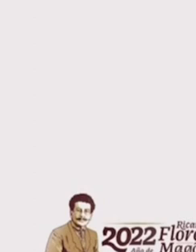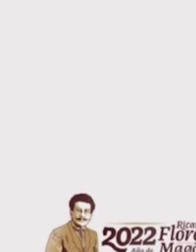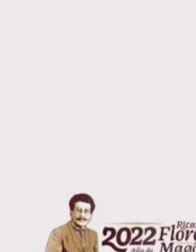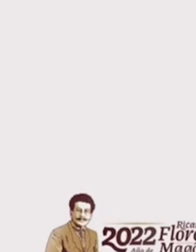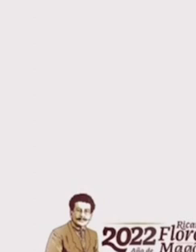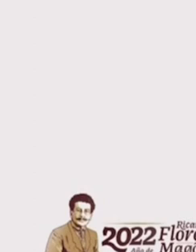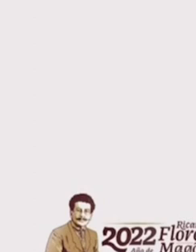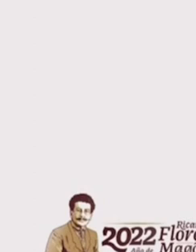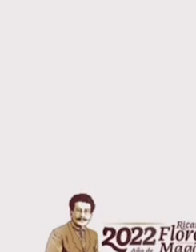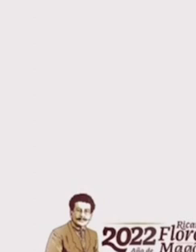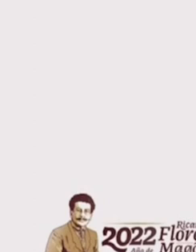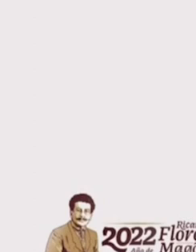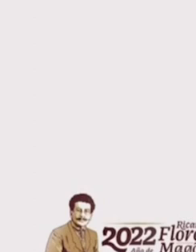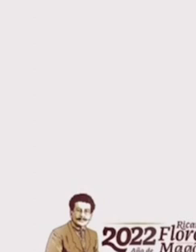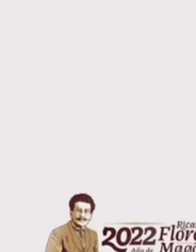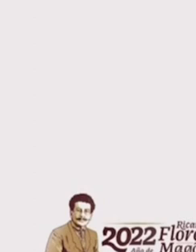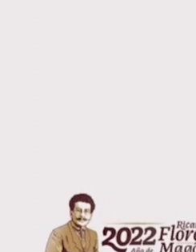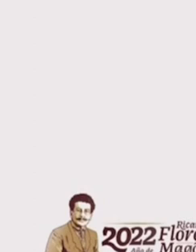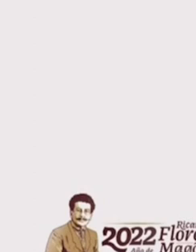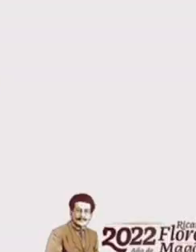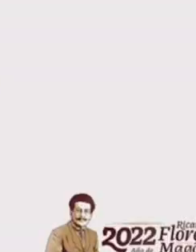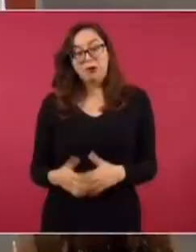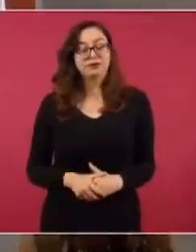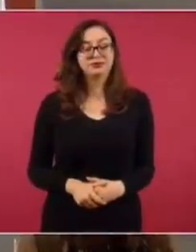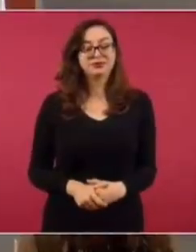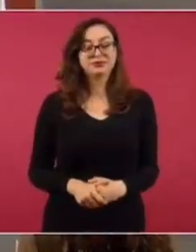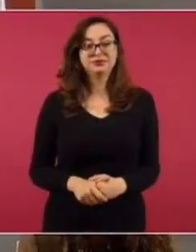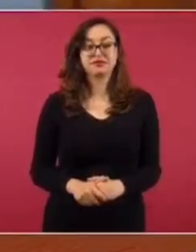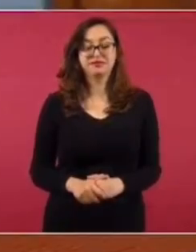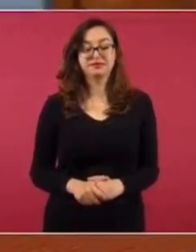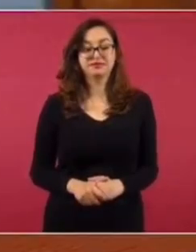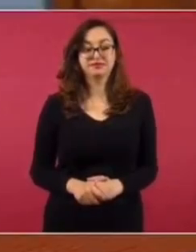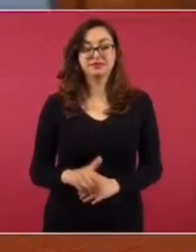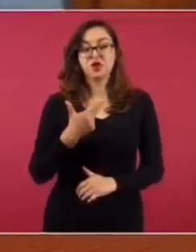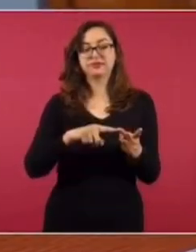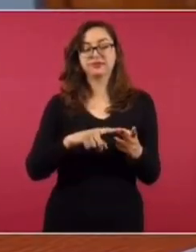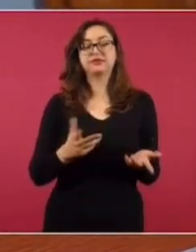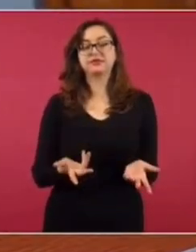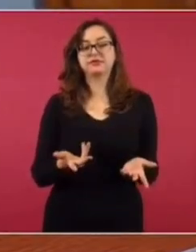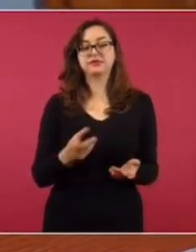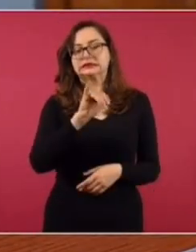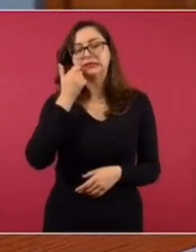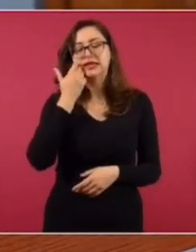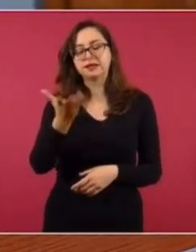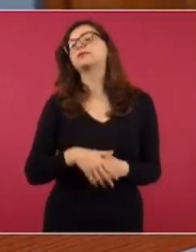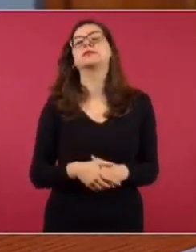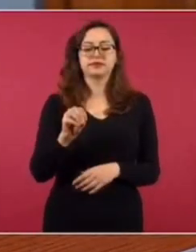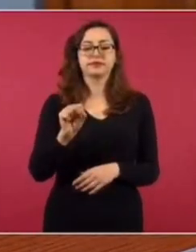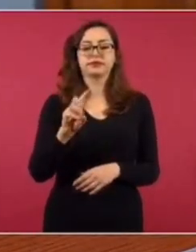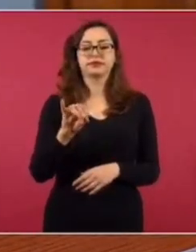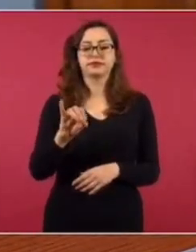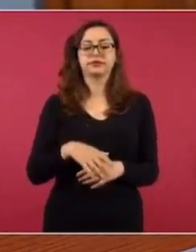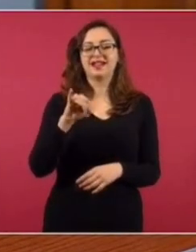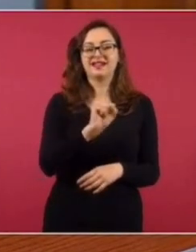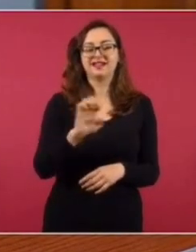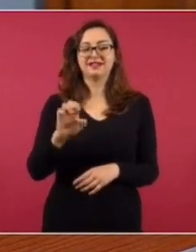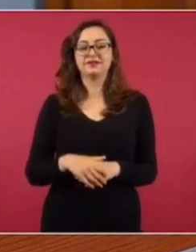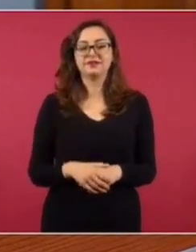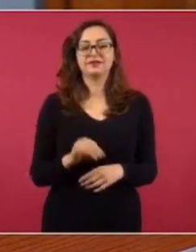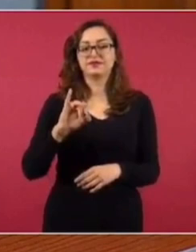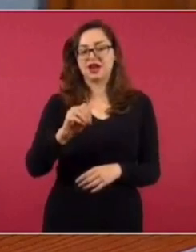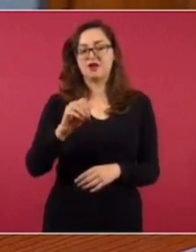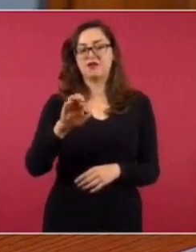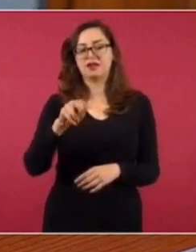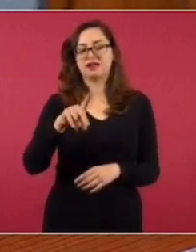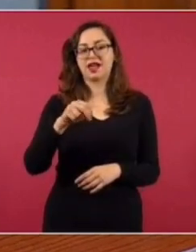Plasencia, que fue gobernador de Guanajuato. Claudio Equis González, Chumel Torres, Namián Cepeda, Dante Delgado, Demetrio Zodio, Denise Dereze, Diego